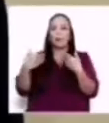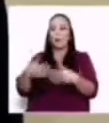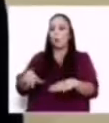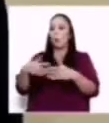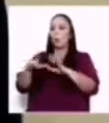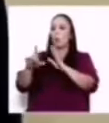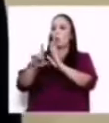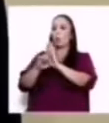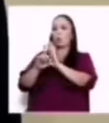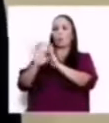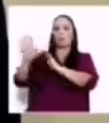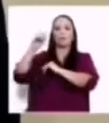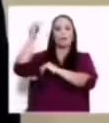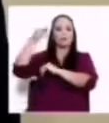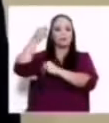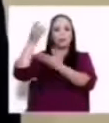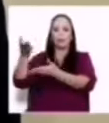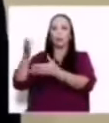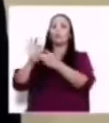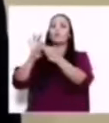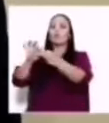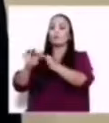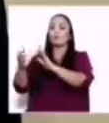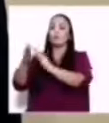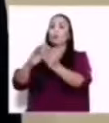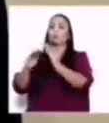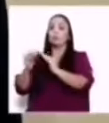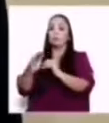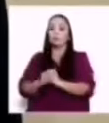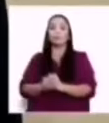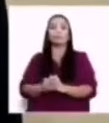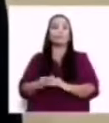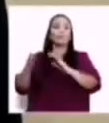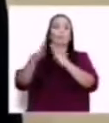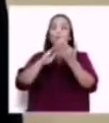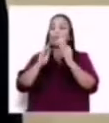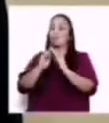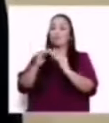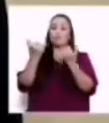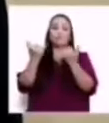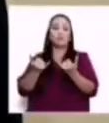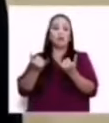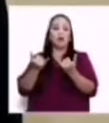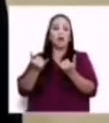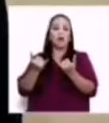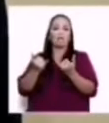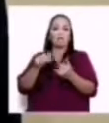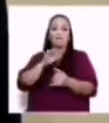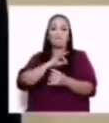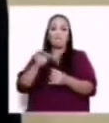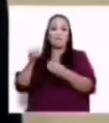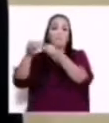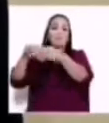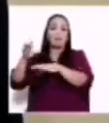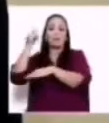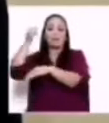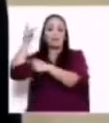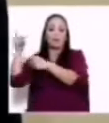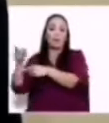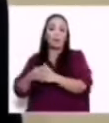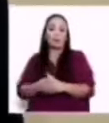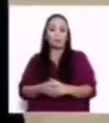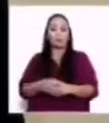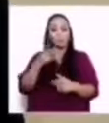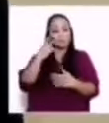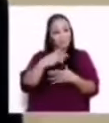con respecto a la población. La población ya no cree en el Estado. Vean qué interesante, la gente